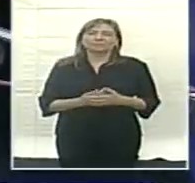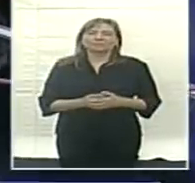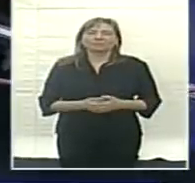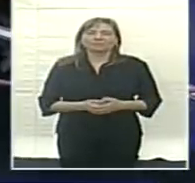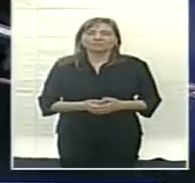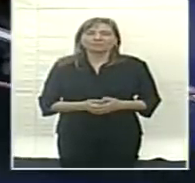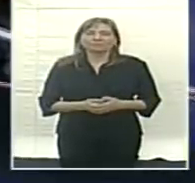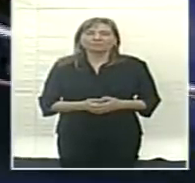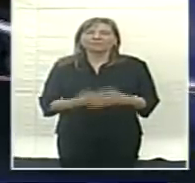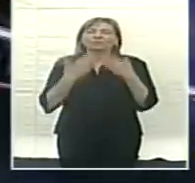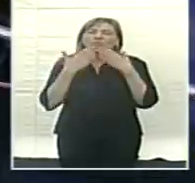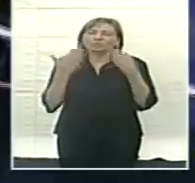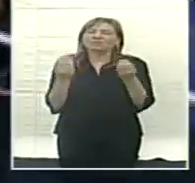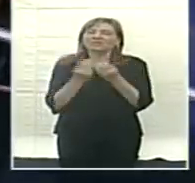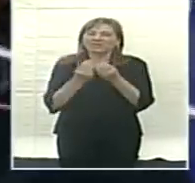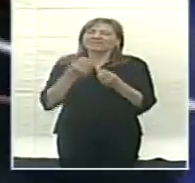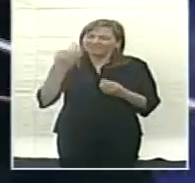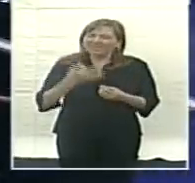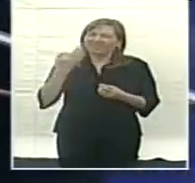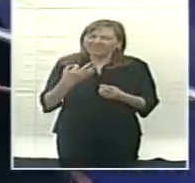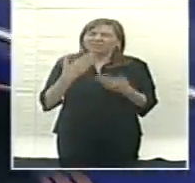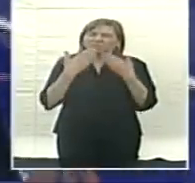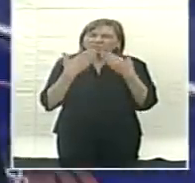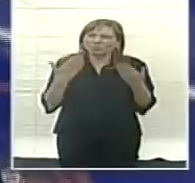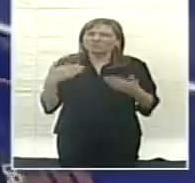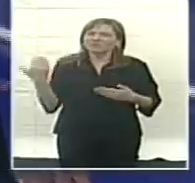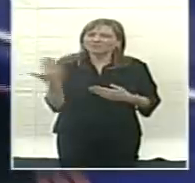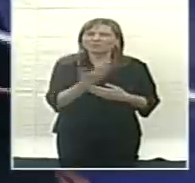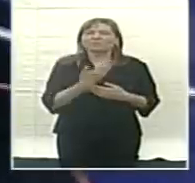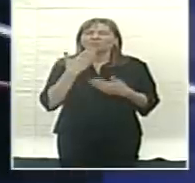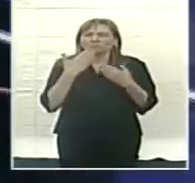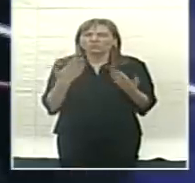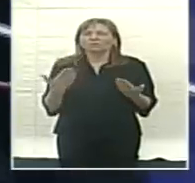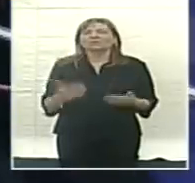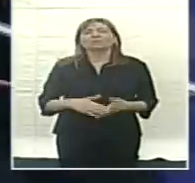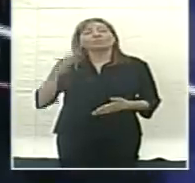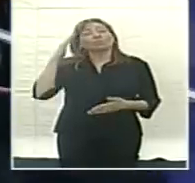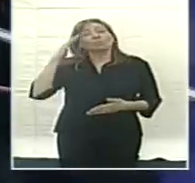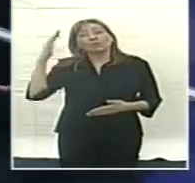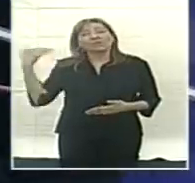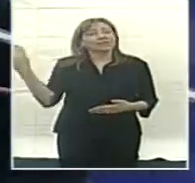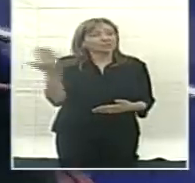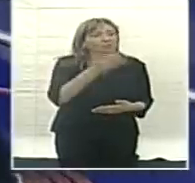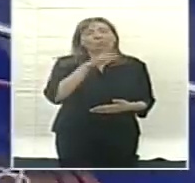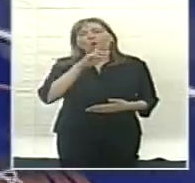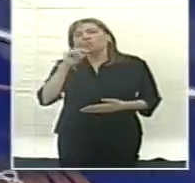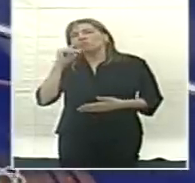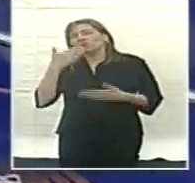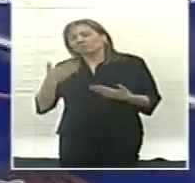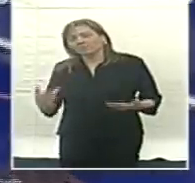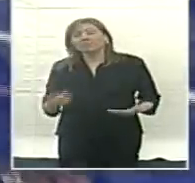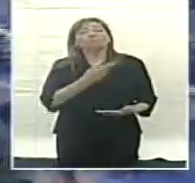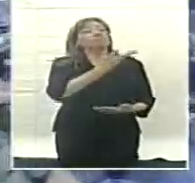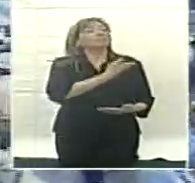Muchas gracias, muchas gracias en serio. Muy buenas tardes a todos y a todas, señor